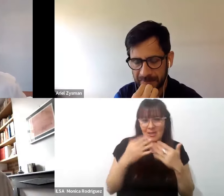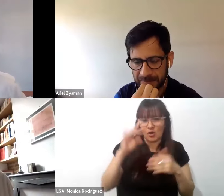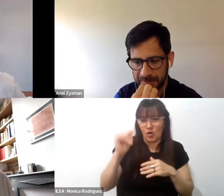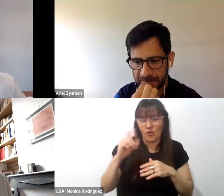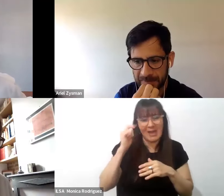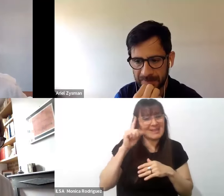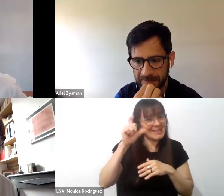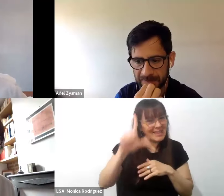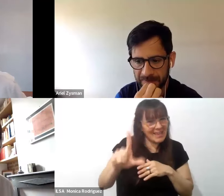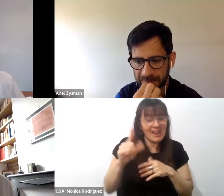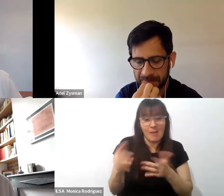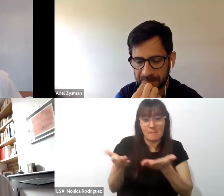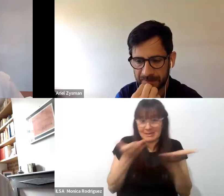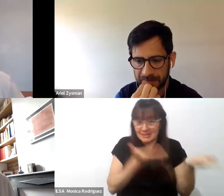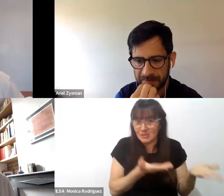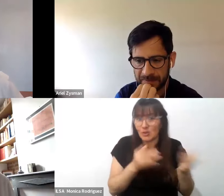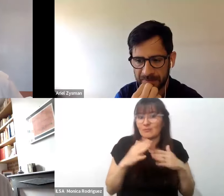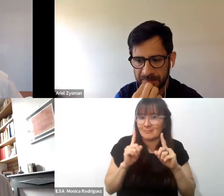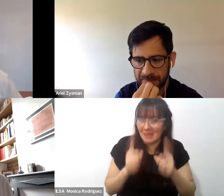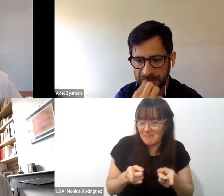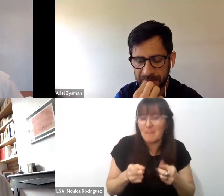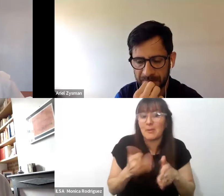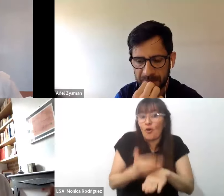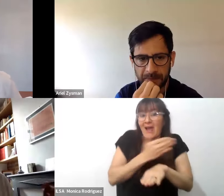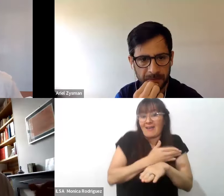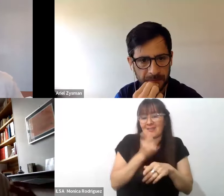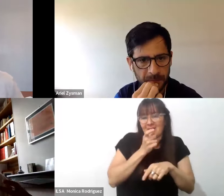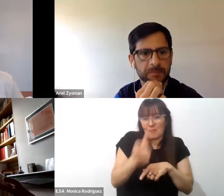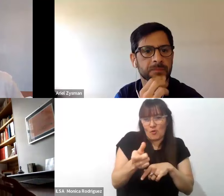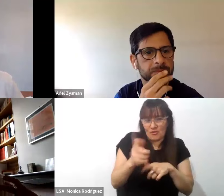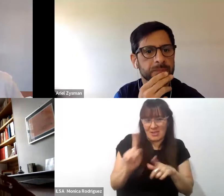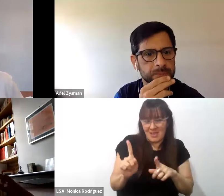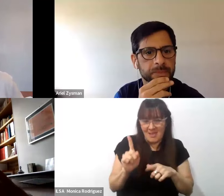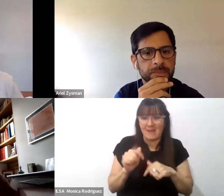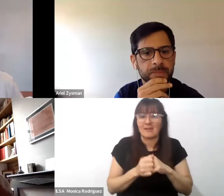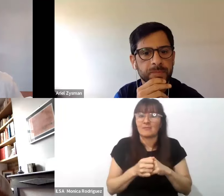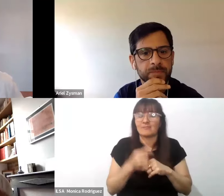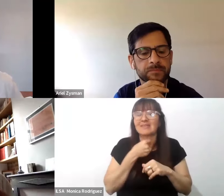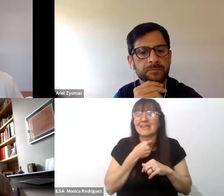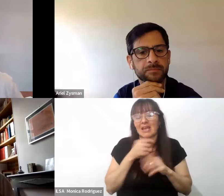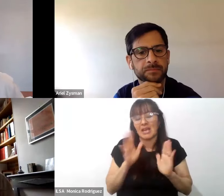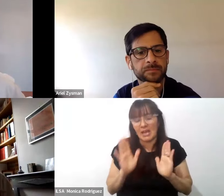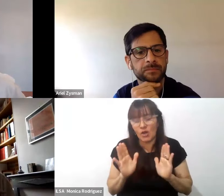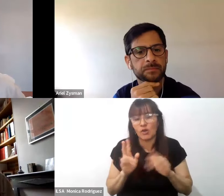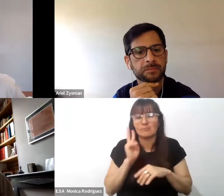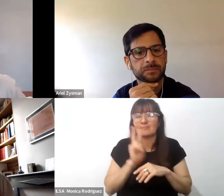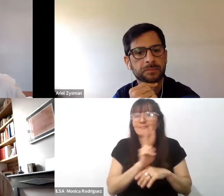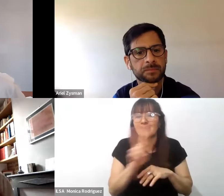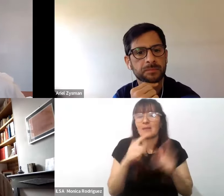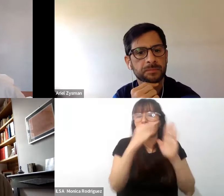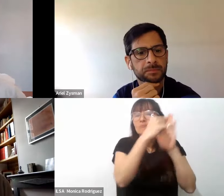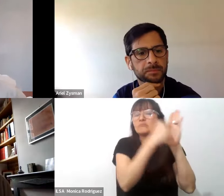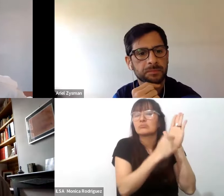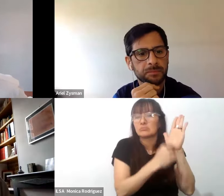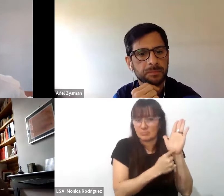presentación pero antes de responder a Ariel quisiera ver los puntos